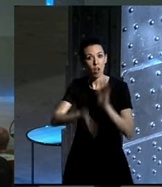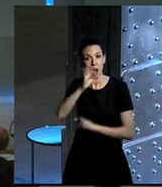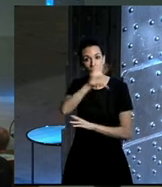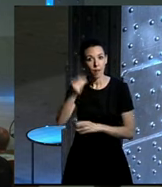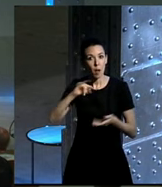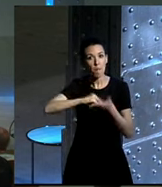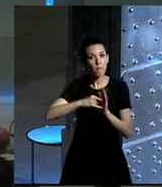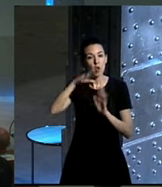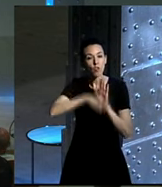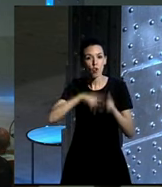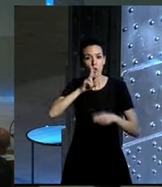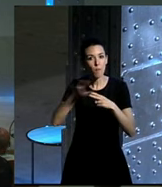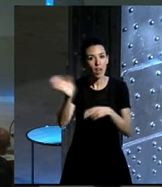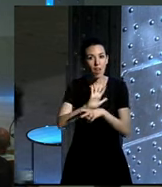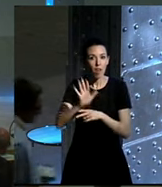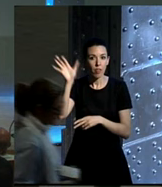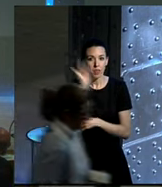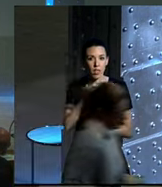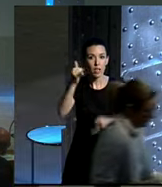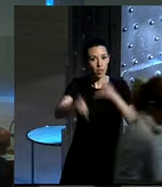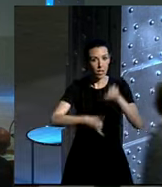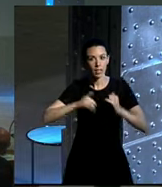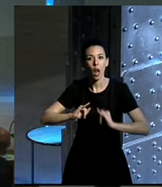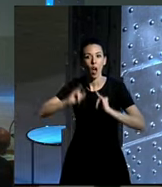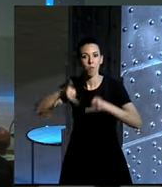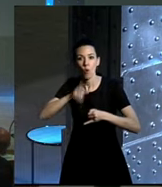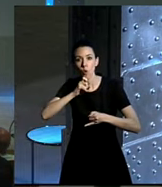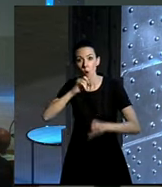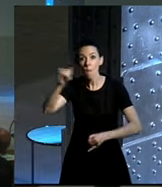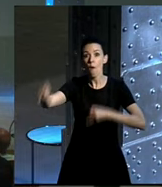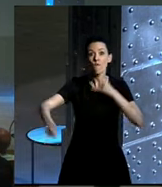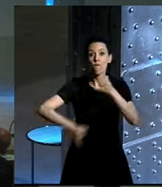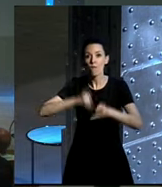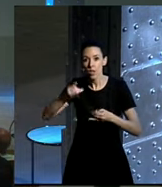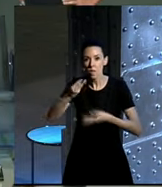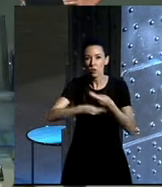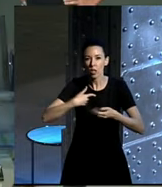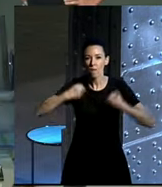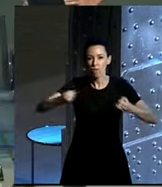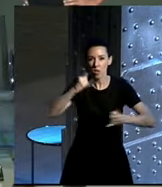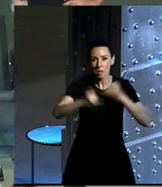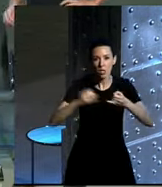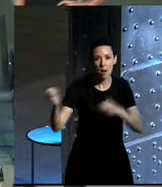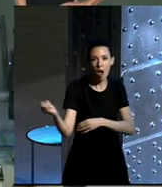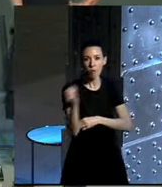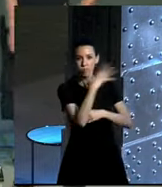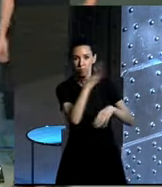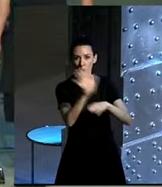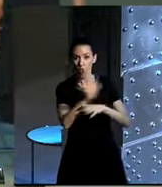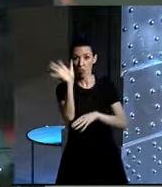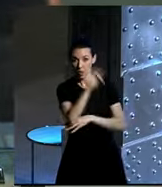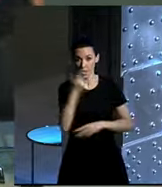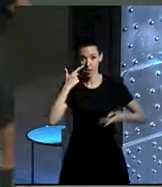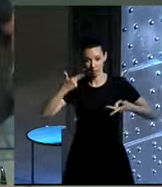Cinecicleta. Van a llegar en bici, pero además van a utilizar la fuerza del pedaleo para proyectar cine. Nos sentamos un momento,